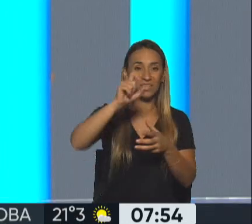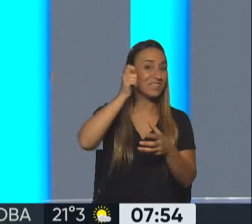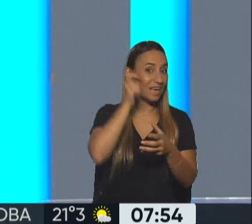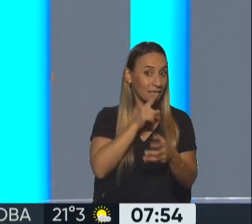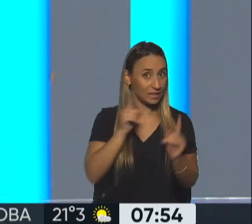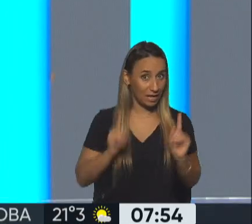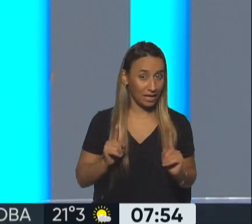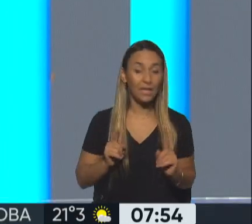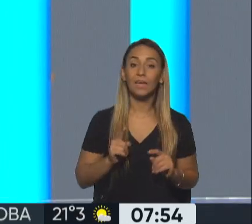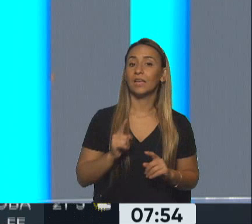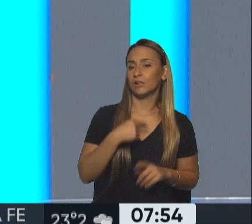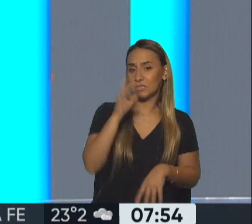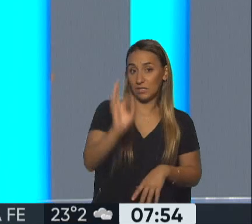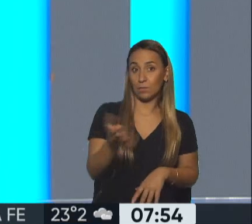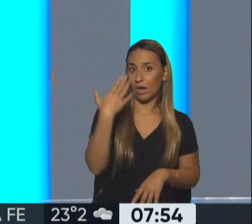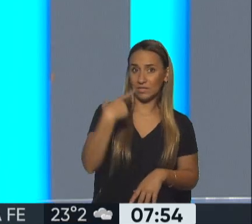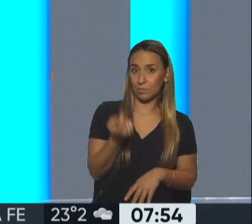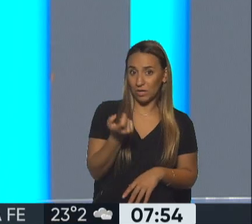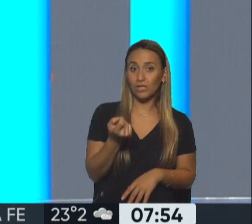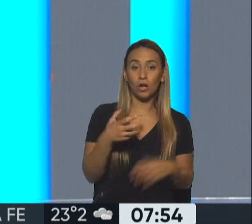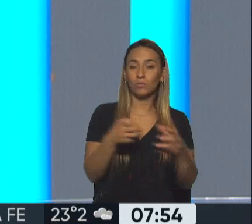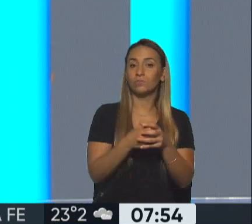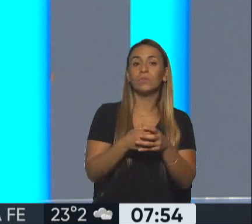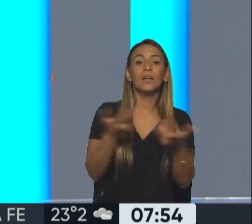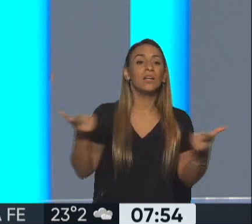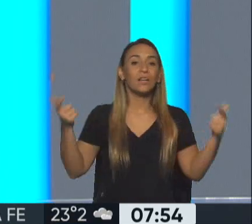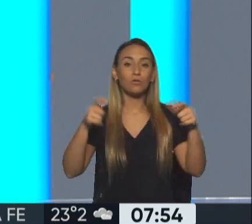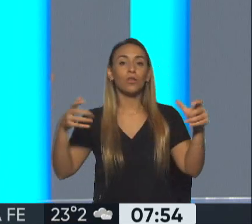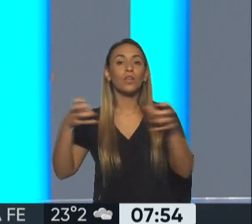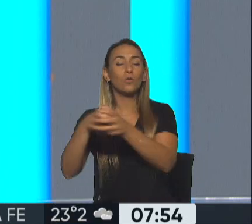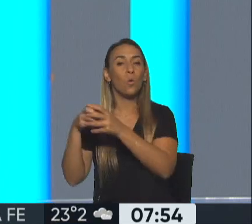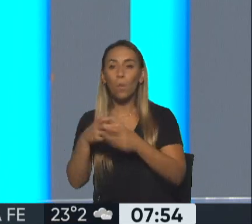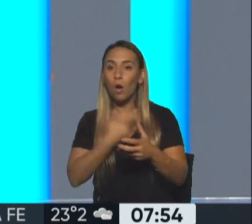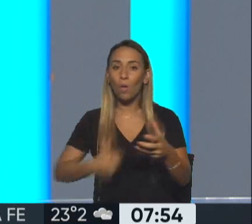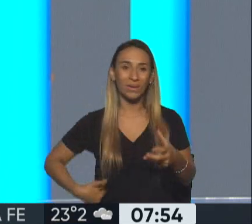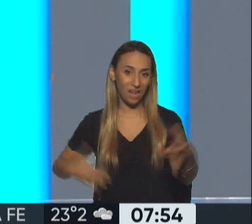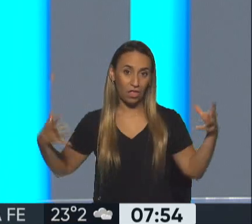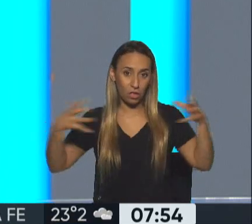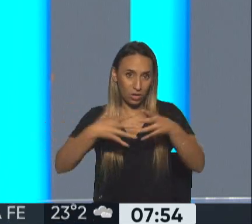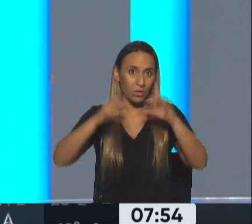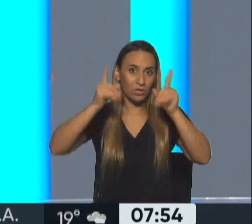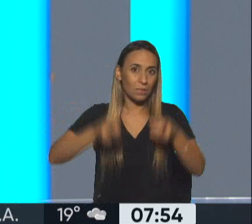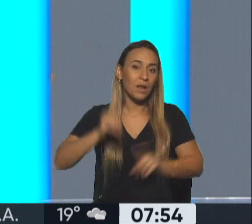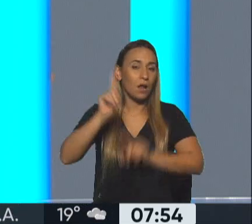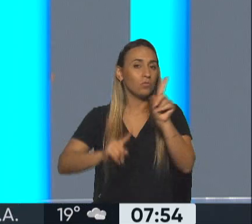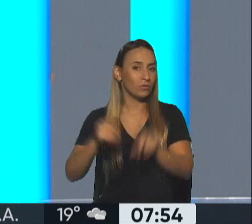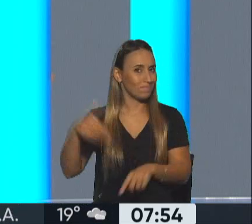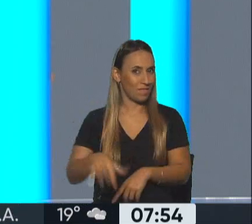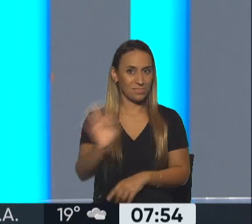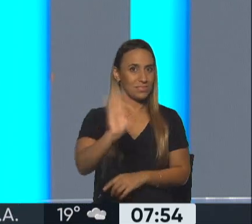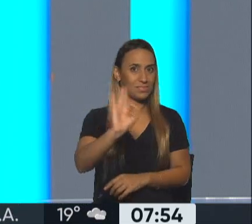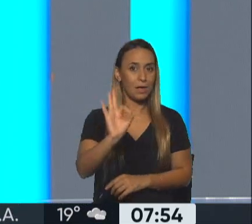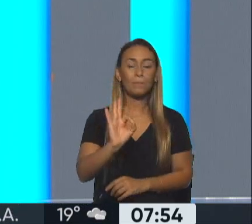que sabemos, hace días nada más, se reunieron con la Liga de los Gobernadores, pero también es cierto que hubo algunas ausencias. Si bien estaba